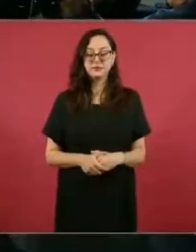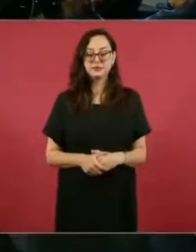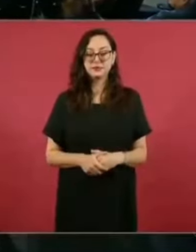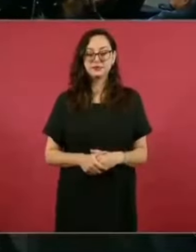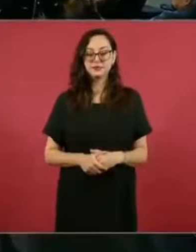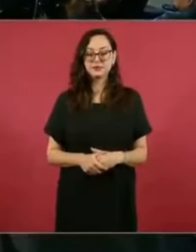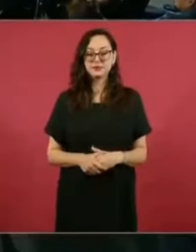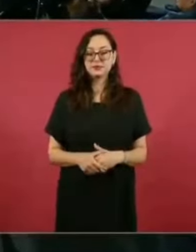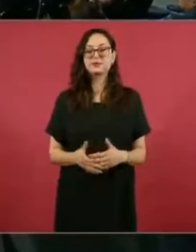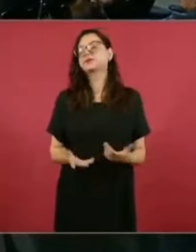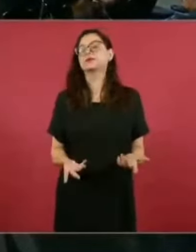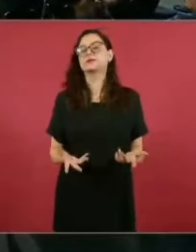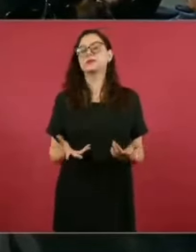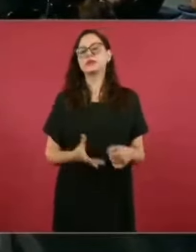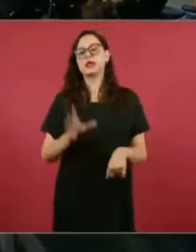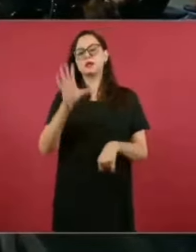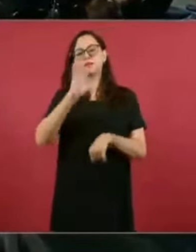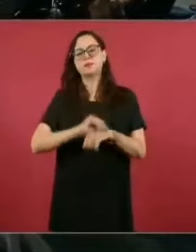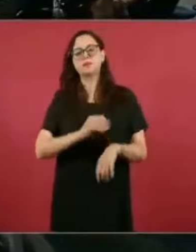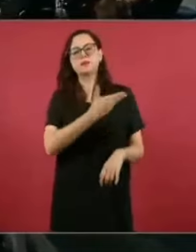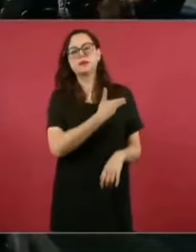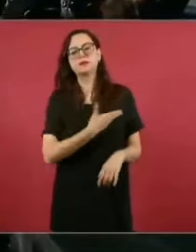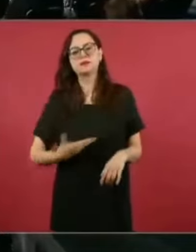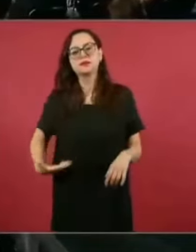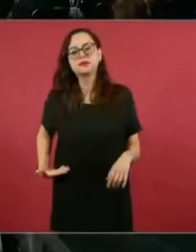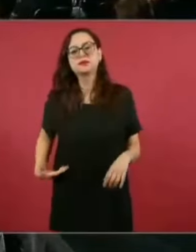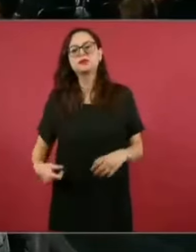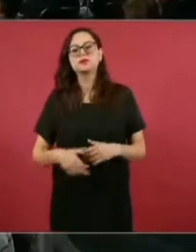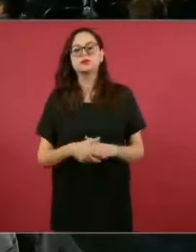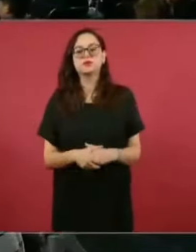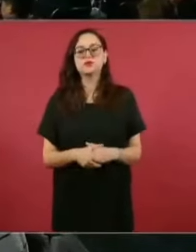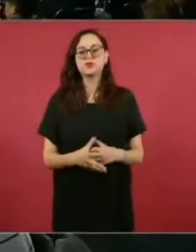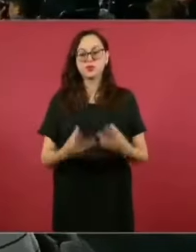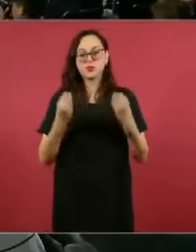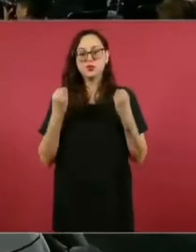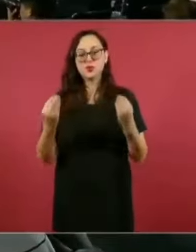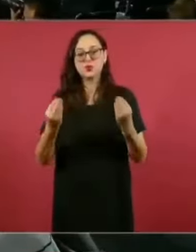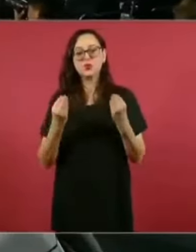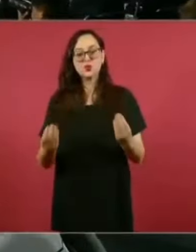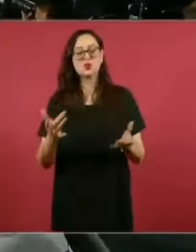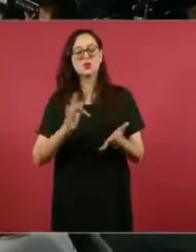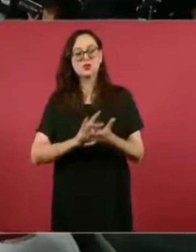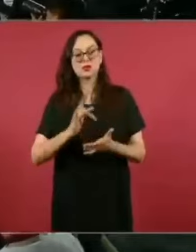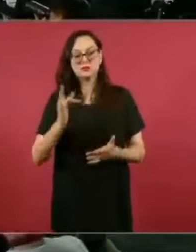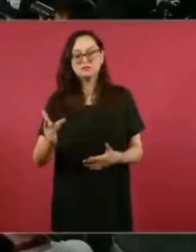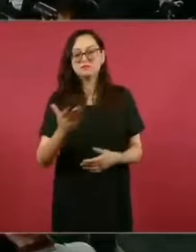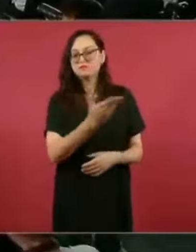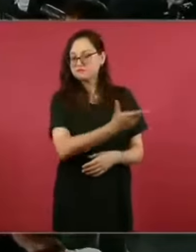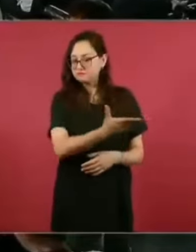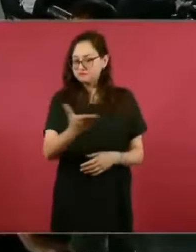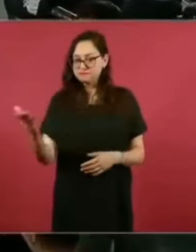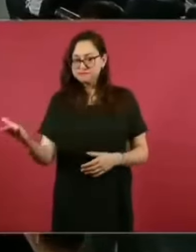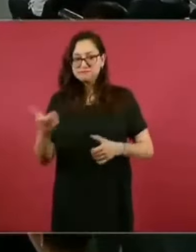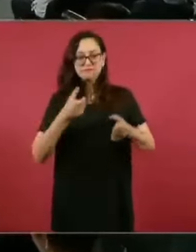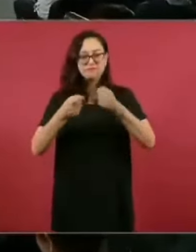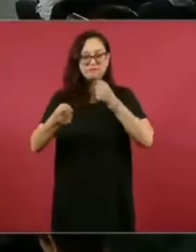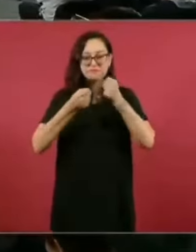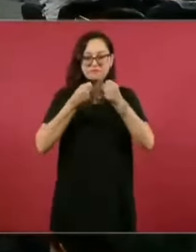Con su permiso, presidente. Muchísimas gracias. Saludo con gusto a los medios, a los que nos